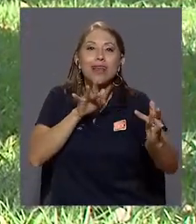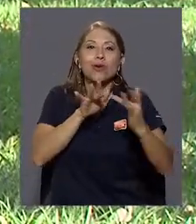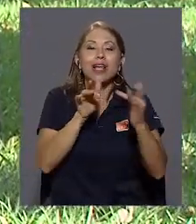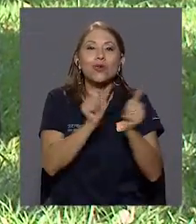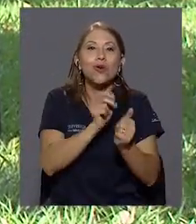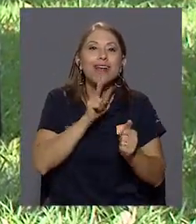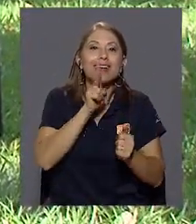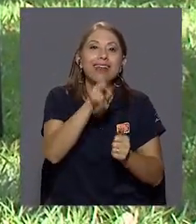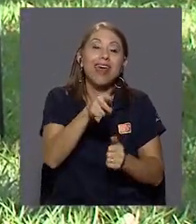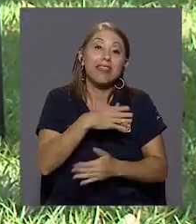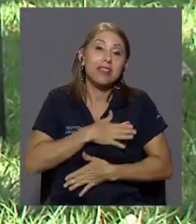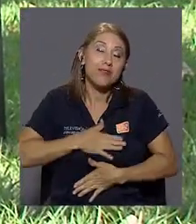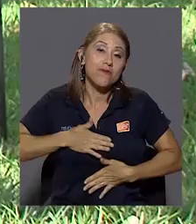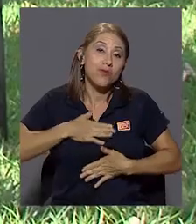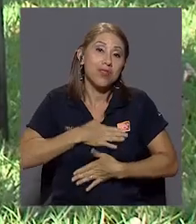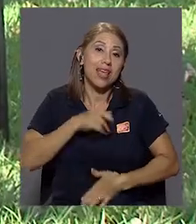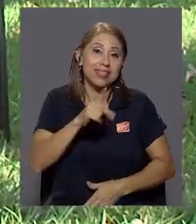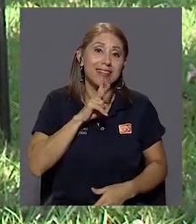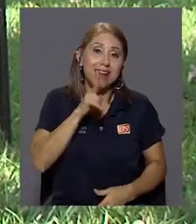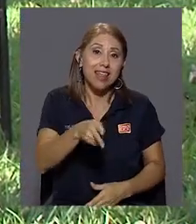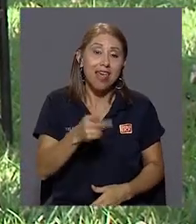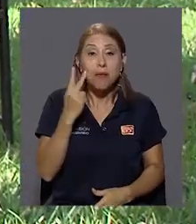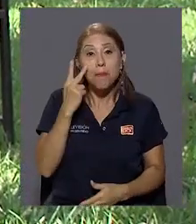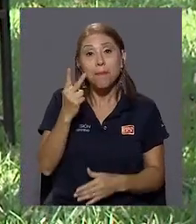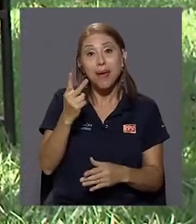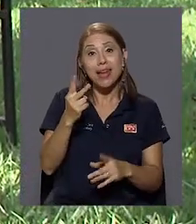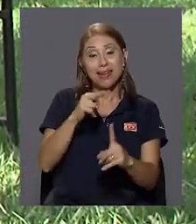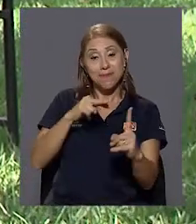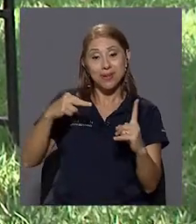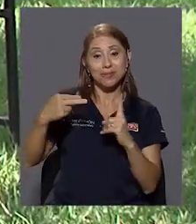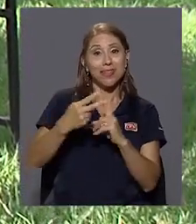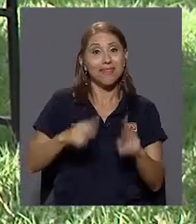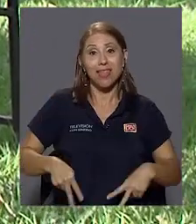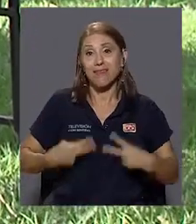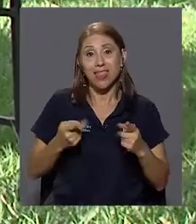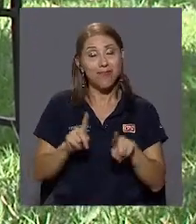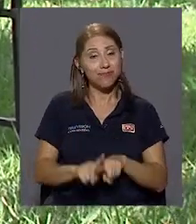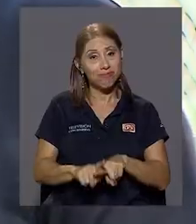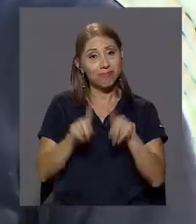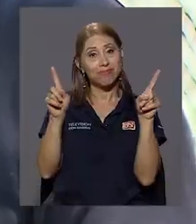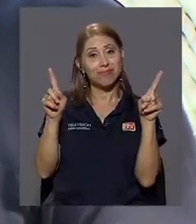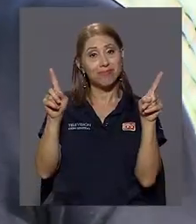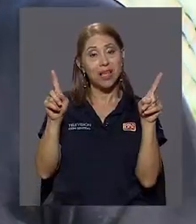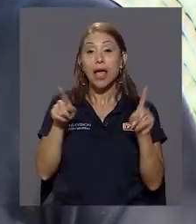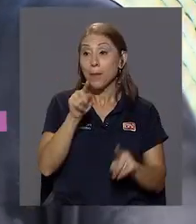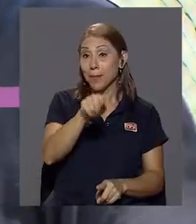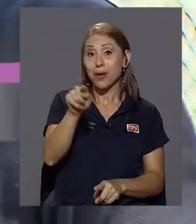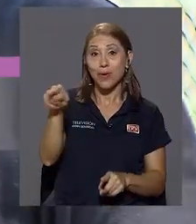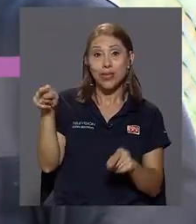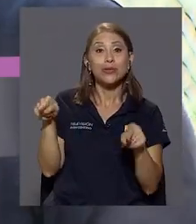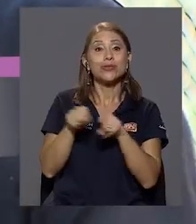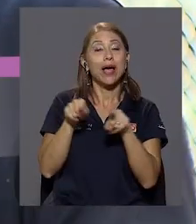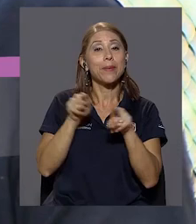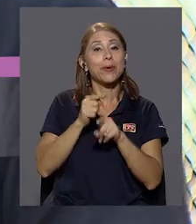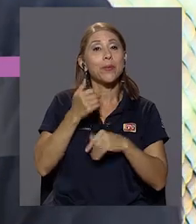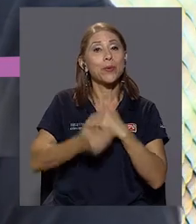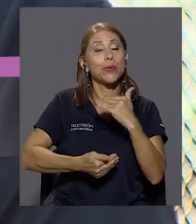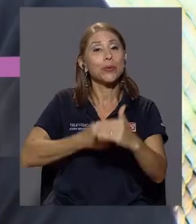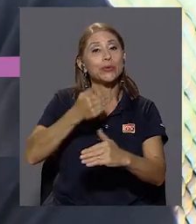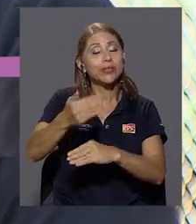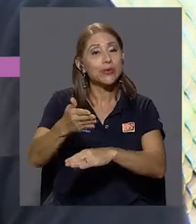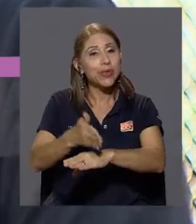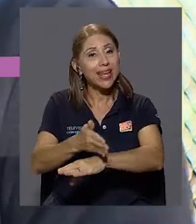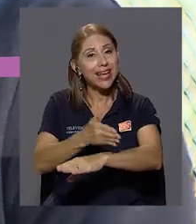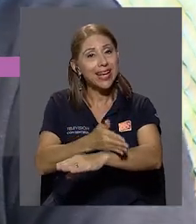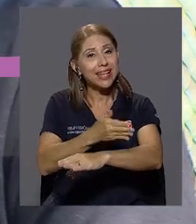no decirlo así? Disfrutar esa realidad. Es ver la vida con otra perspectiva. Pero ellos también realizan un proceso de